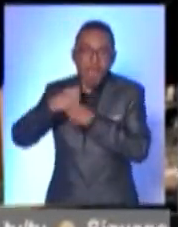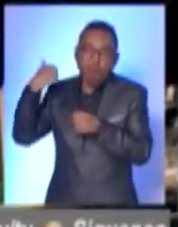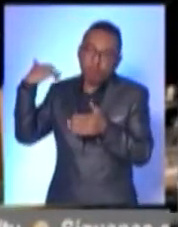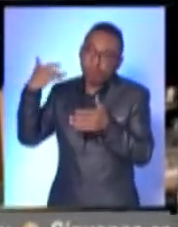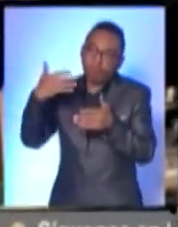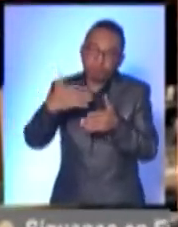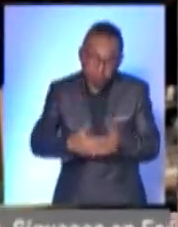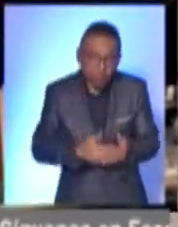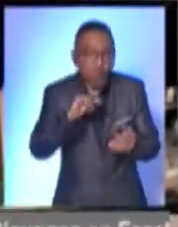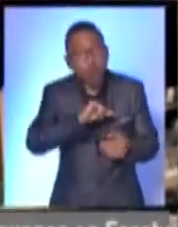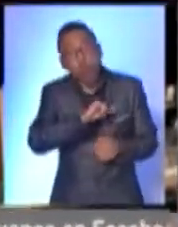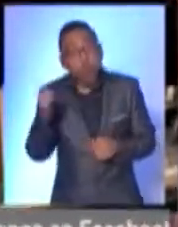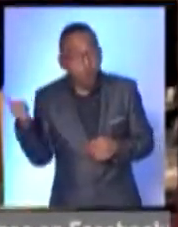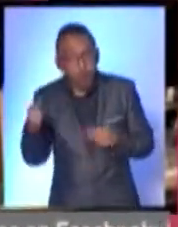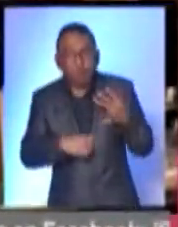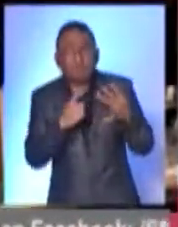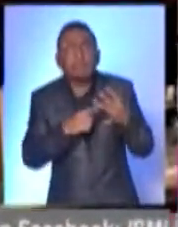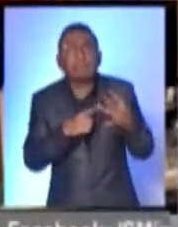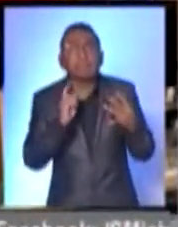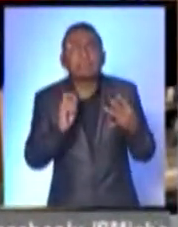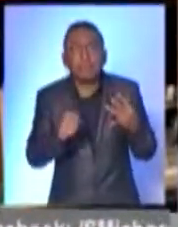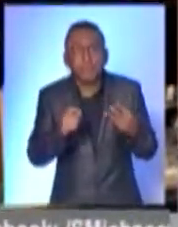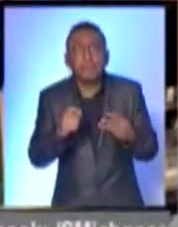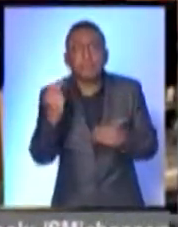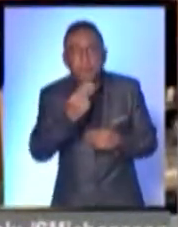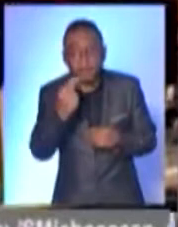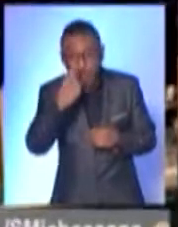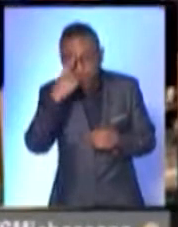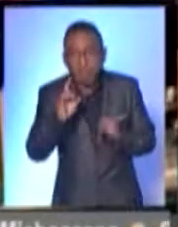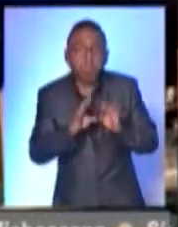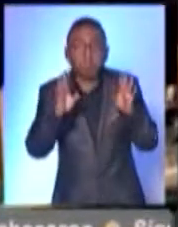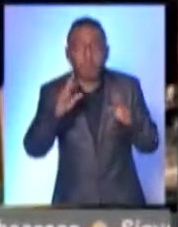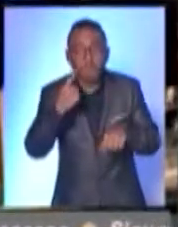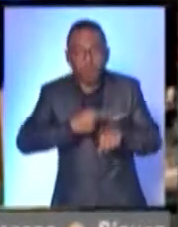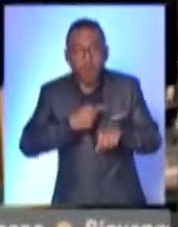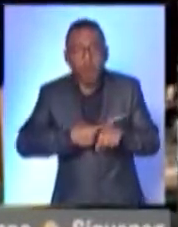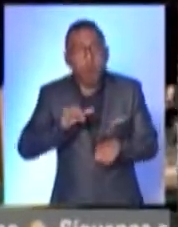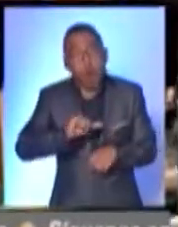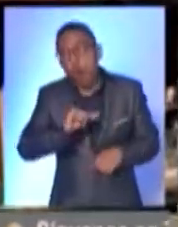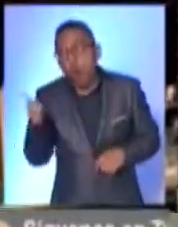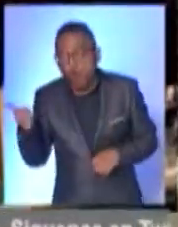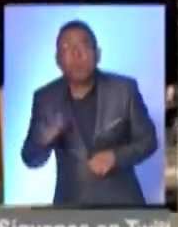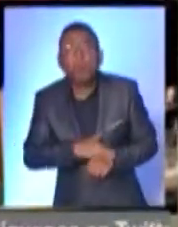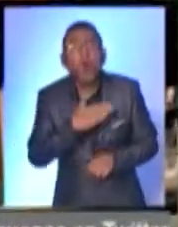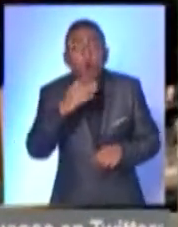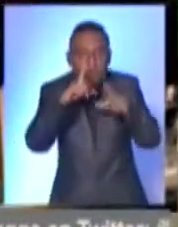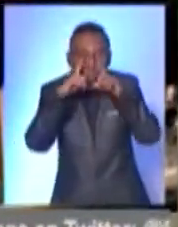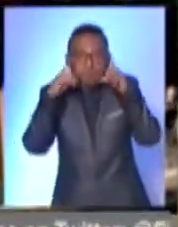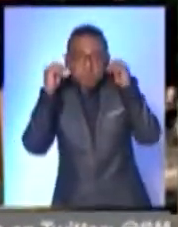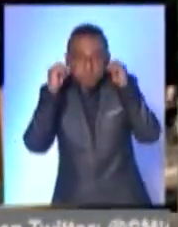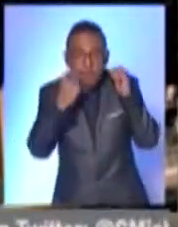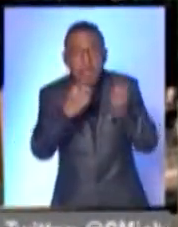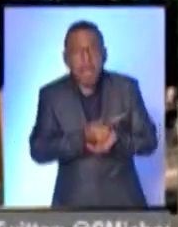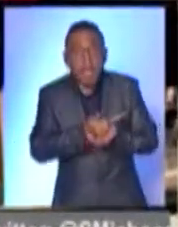forma también ha impactado para que nos protejamos de otras enfermedades. ¿Por qué? Porque el tapabocas no es exclusivamente o no nos